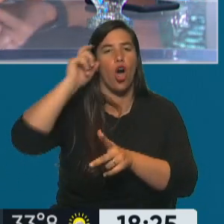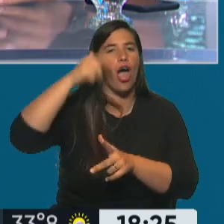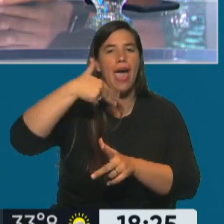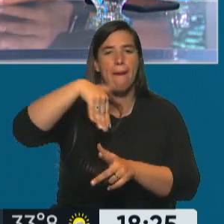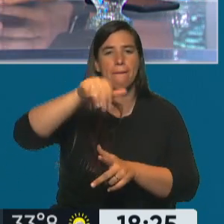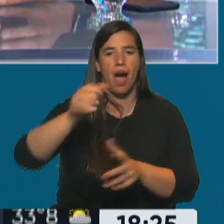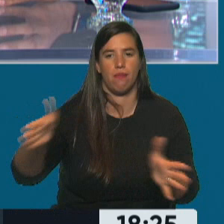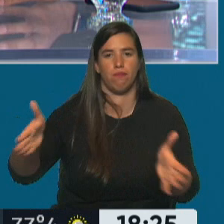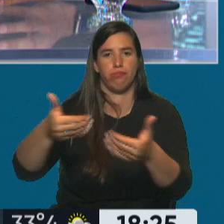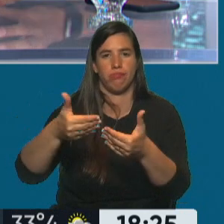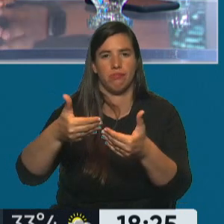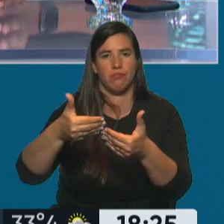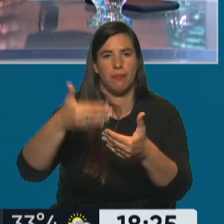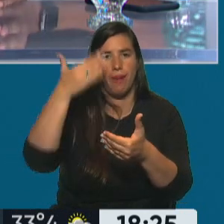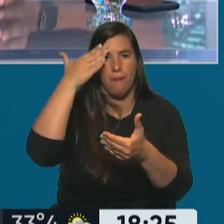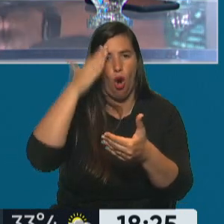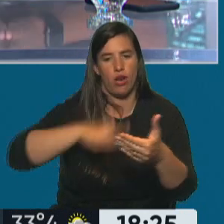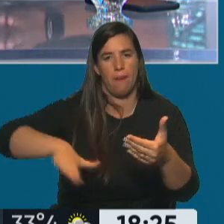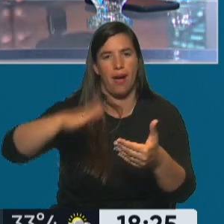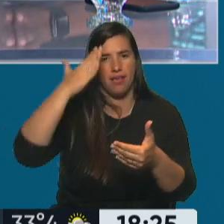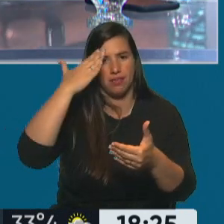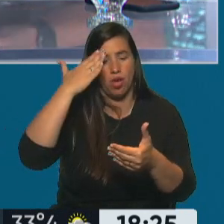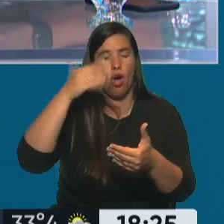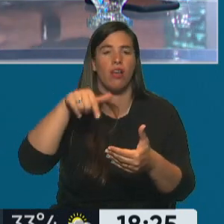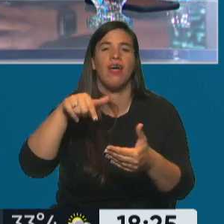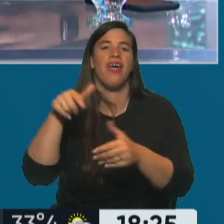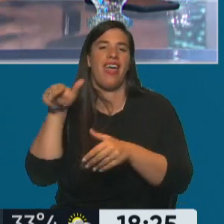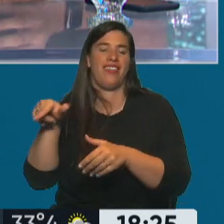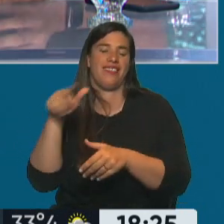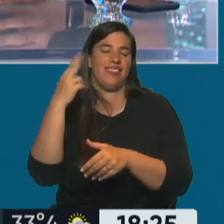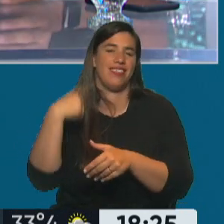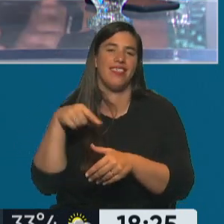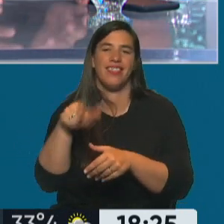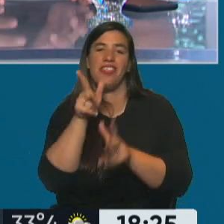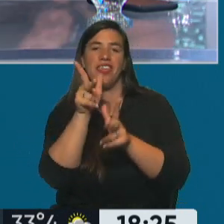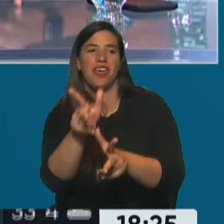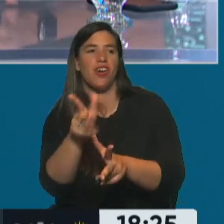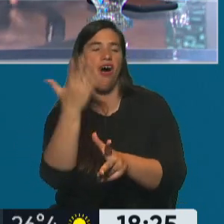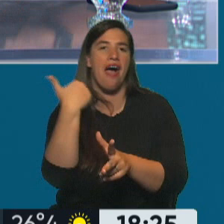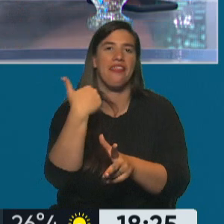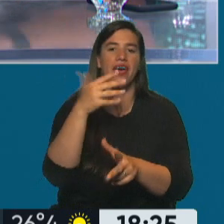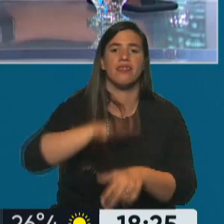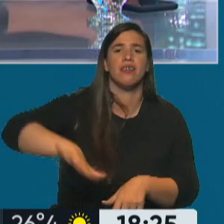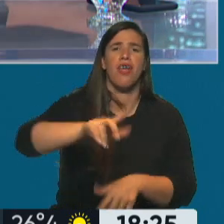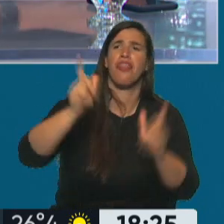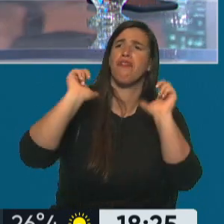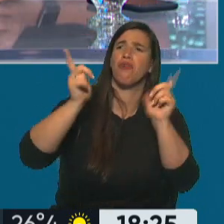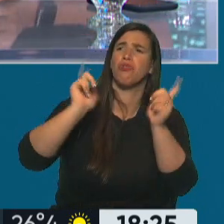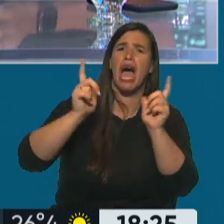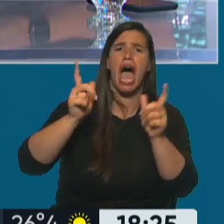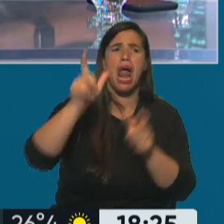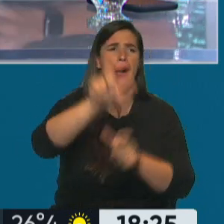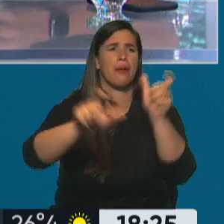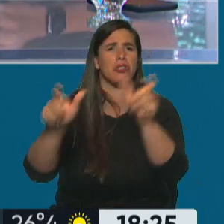hablando de que esas 17 hectáreas podían aprovecharse para el uso de un pueblo que no estaba siendo incluido, me gustaría preguntarle en el momento de Victoria